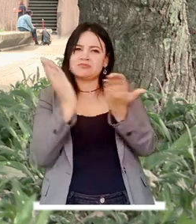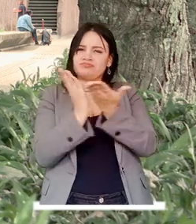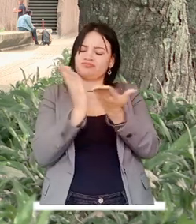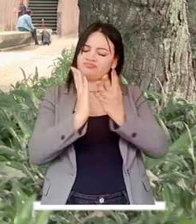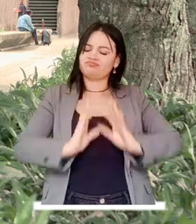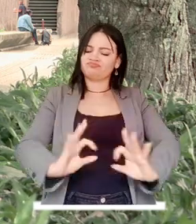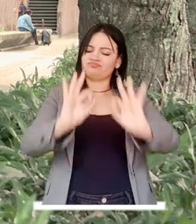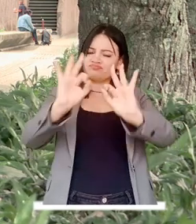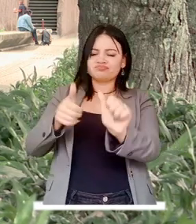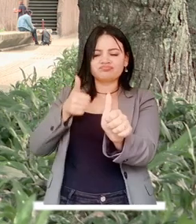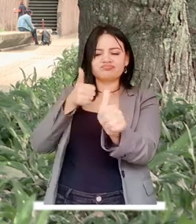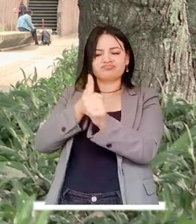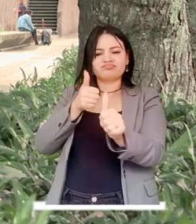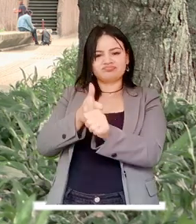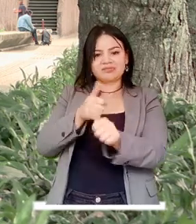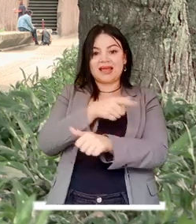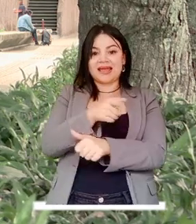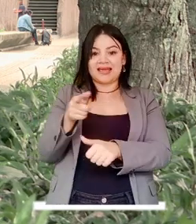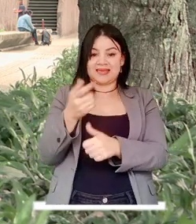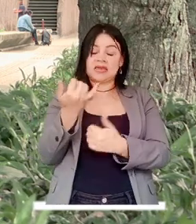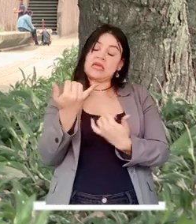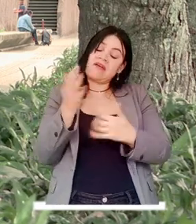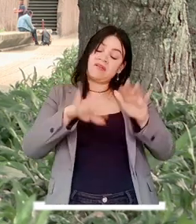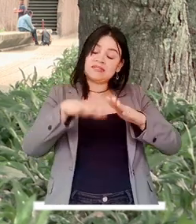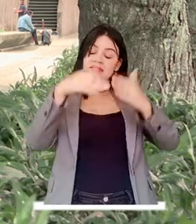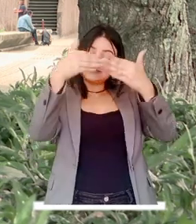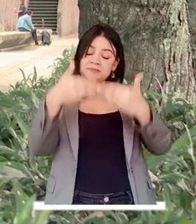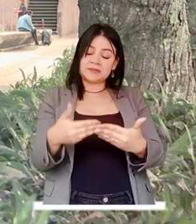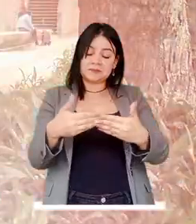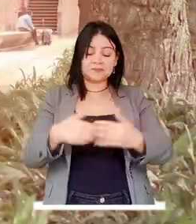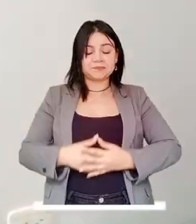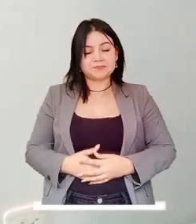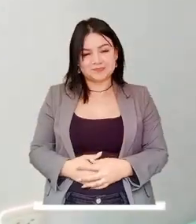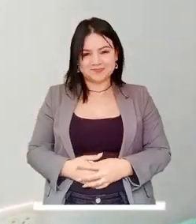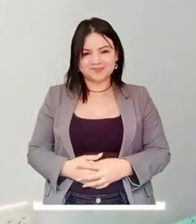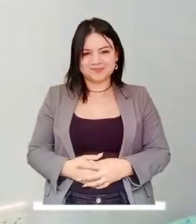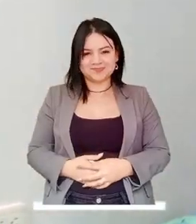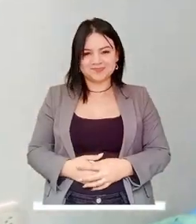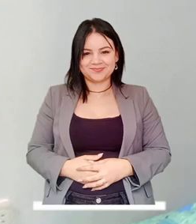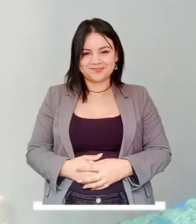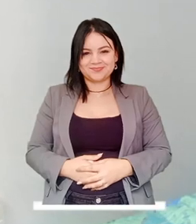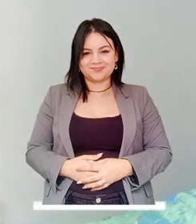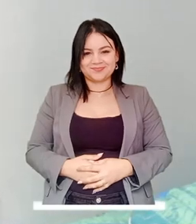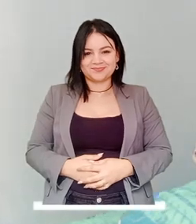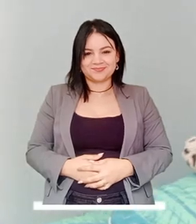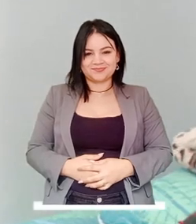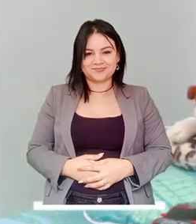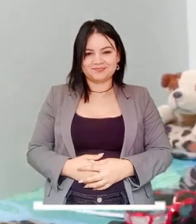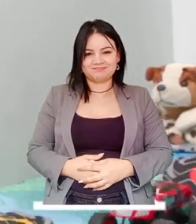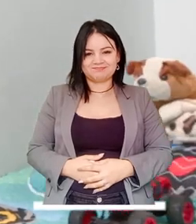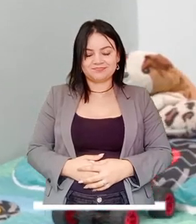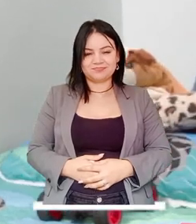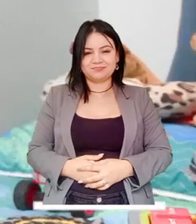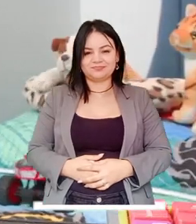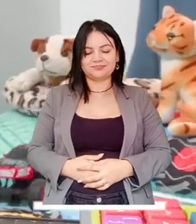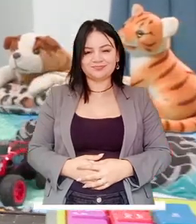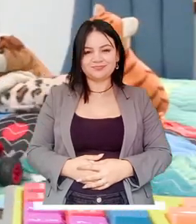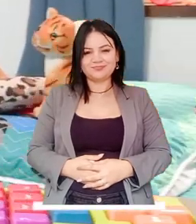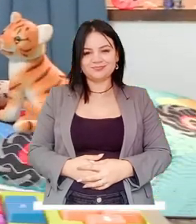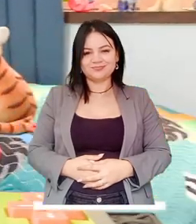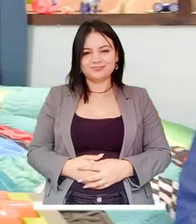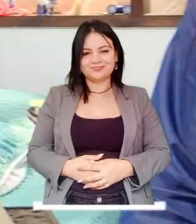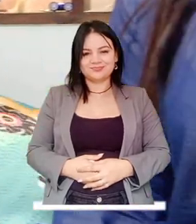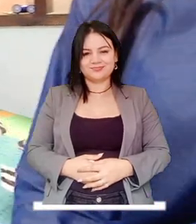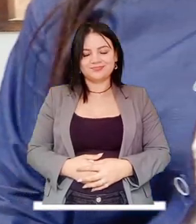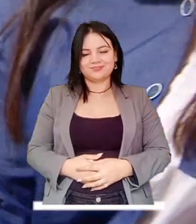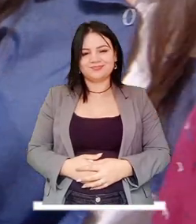calidad a los niños y jóvenes en condición de discapacidad. ¿En qué elementos de nuestra